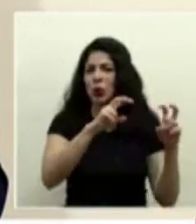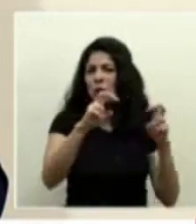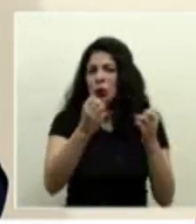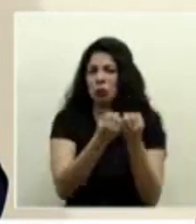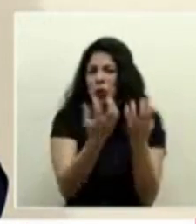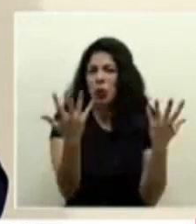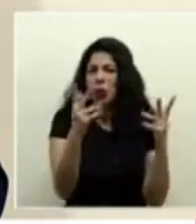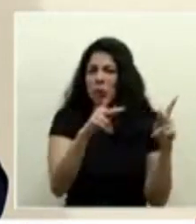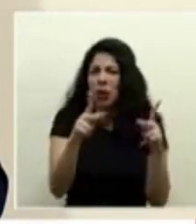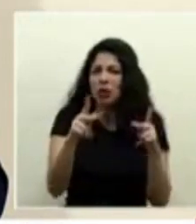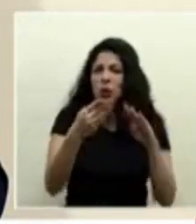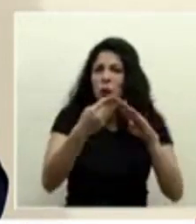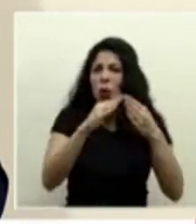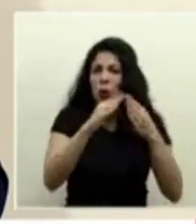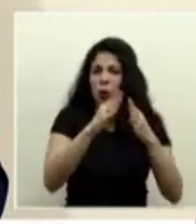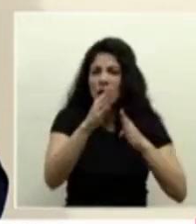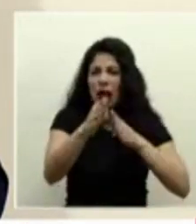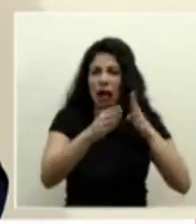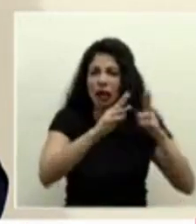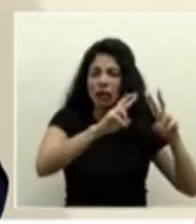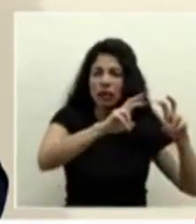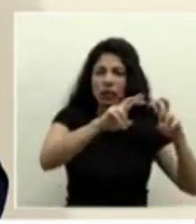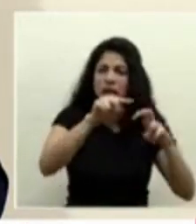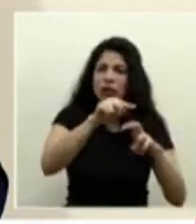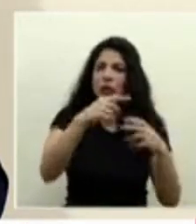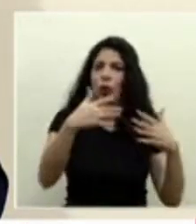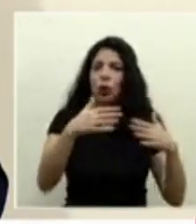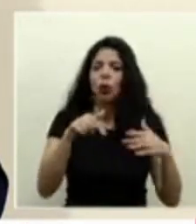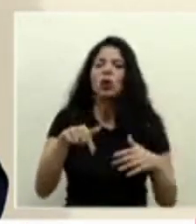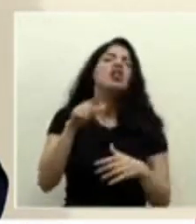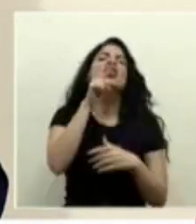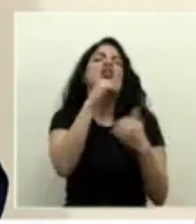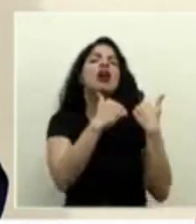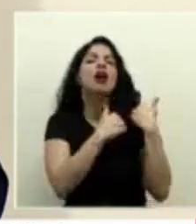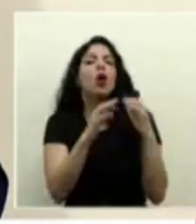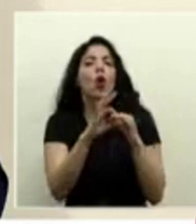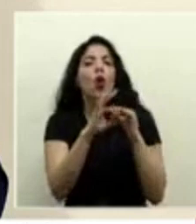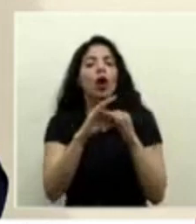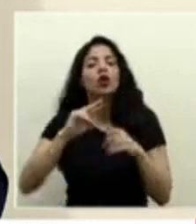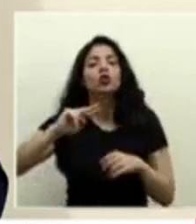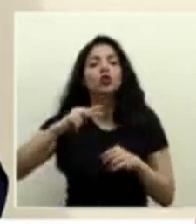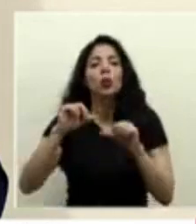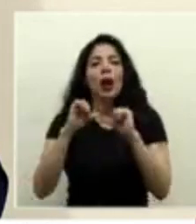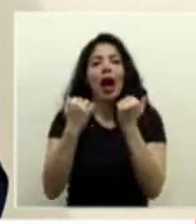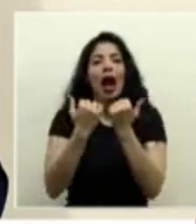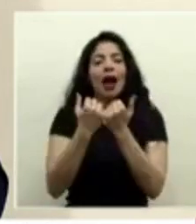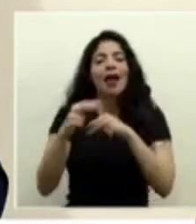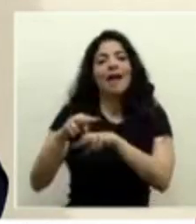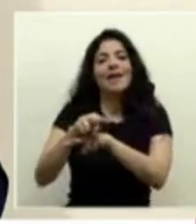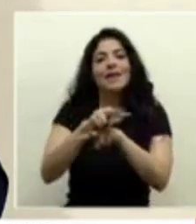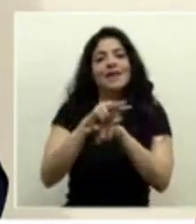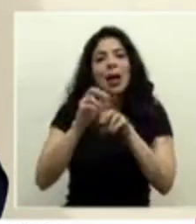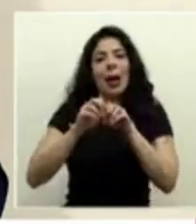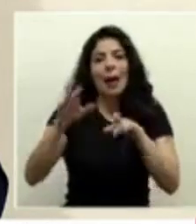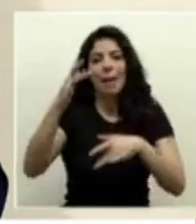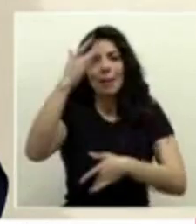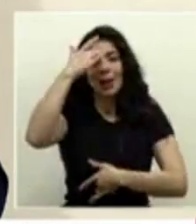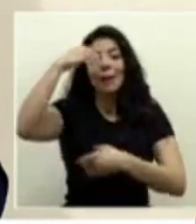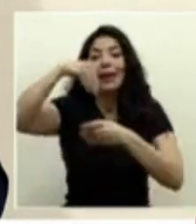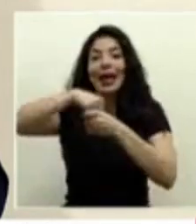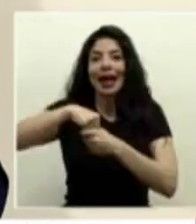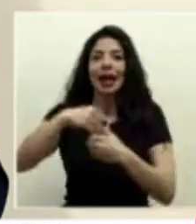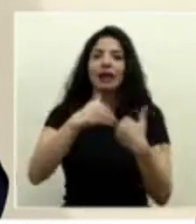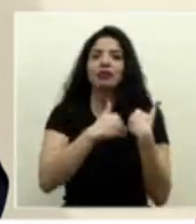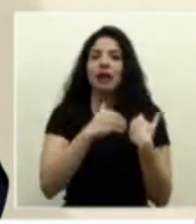masivo en una comunidad esto lo está coordinando la subarea de vigilancia epidemiológica de la caja